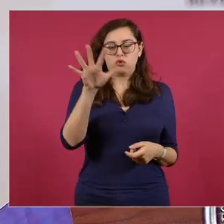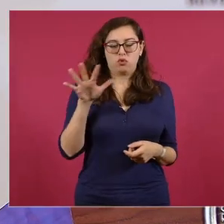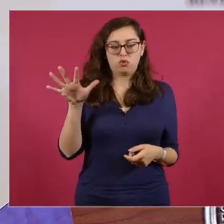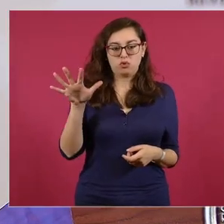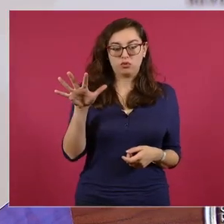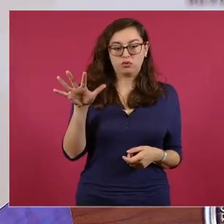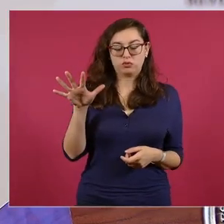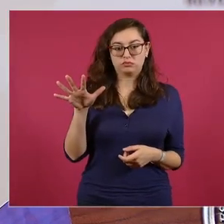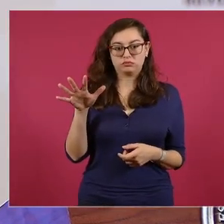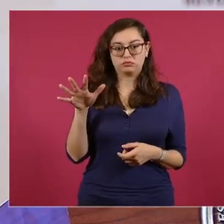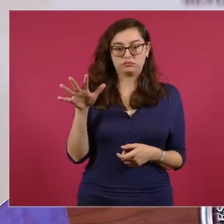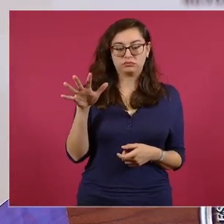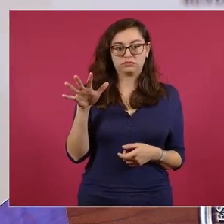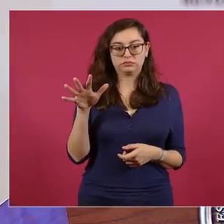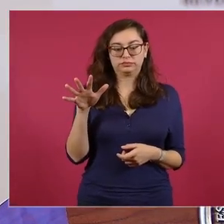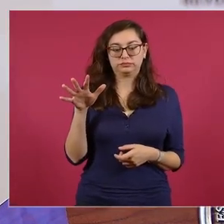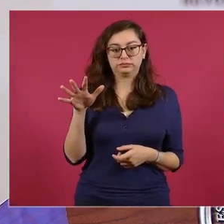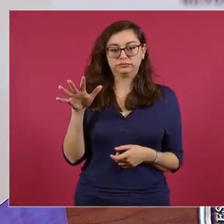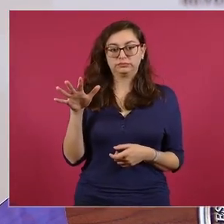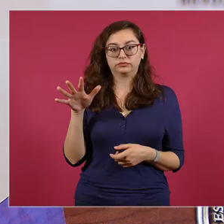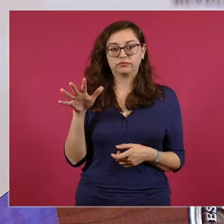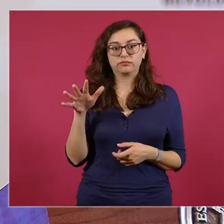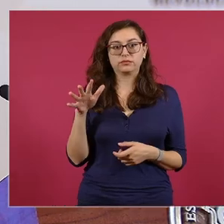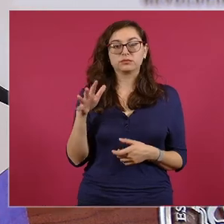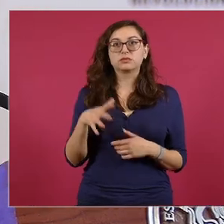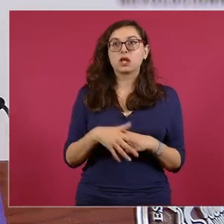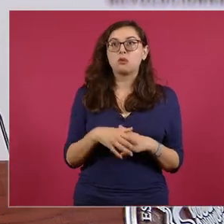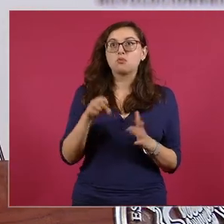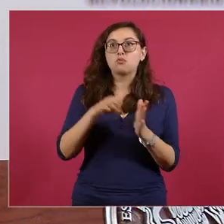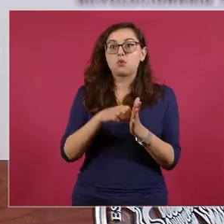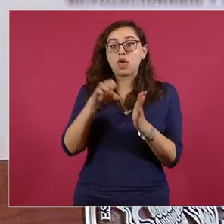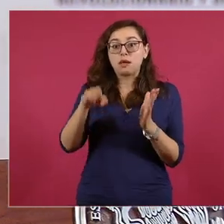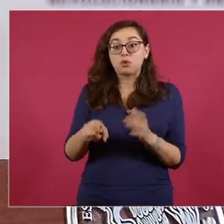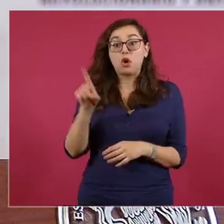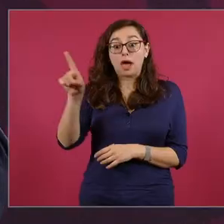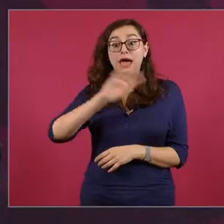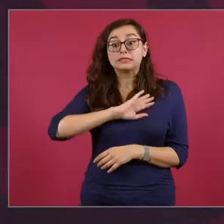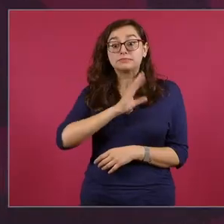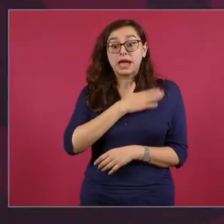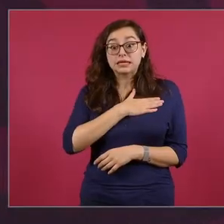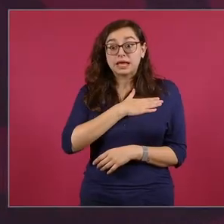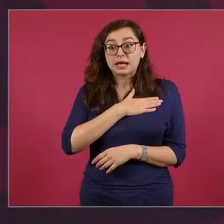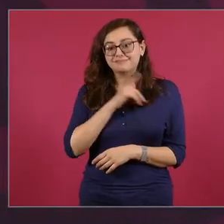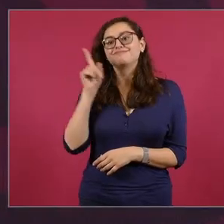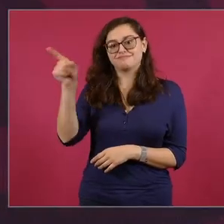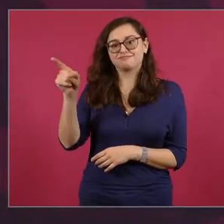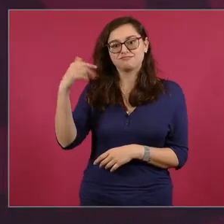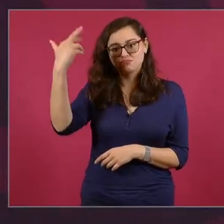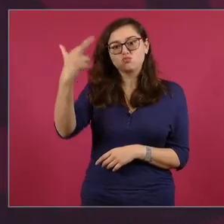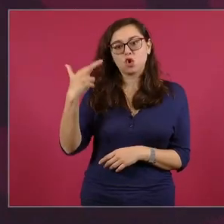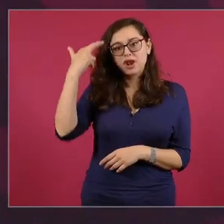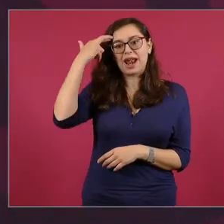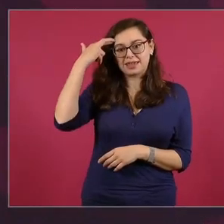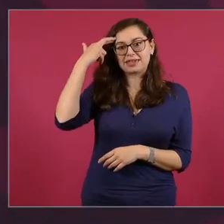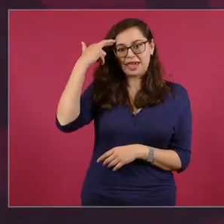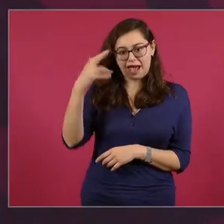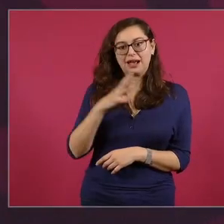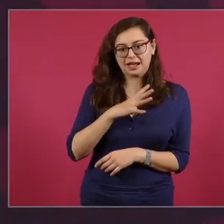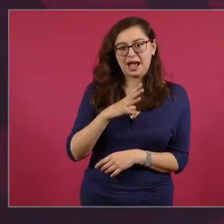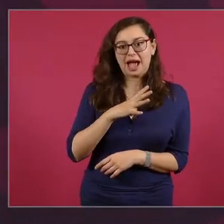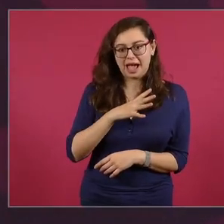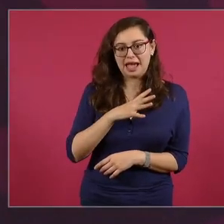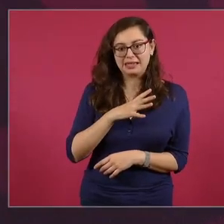hay una monarquía en España una monarquía